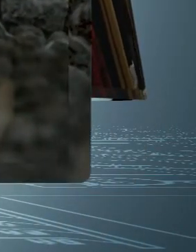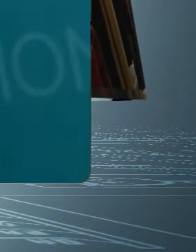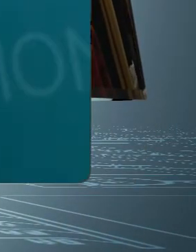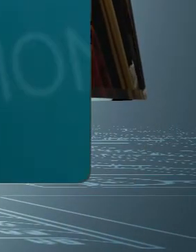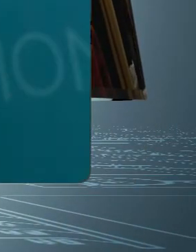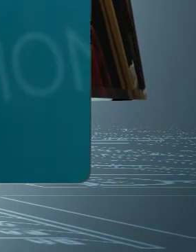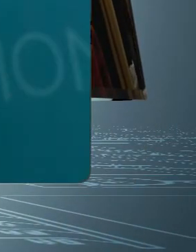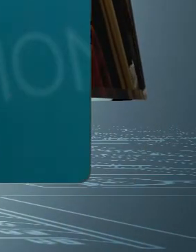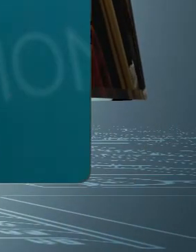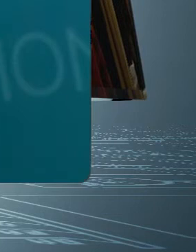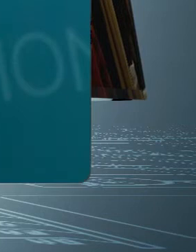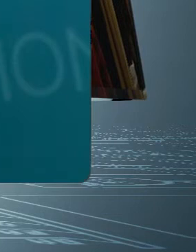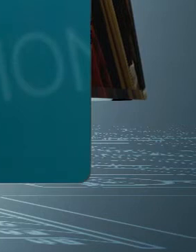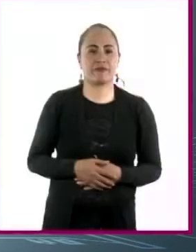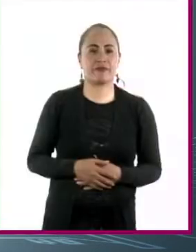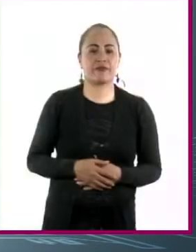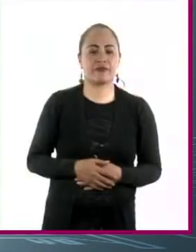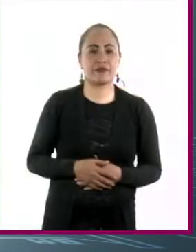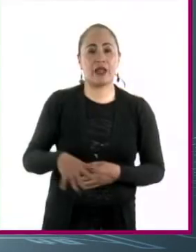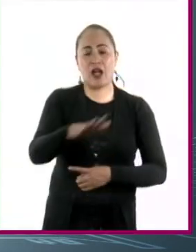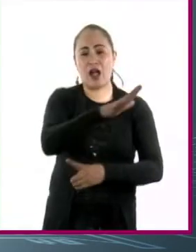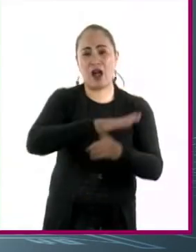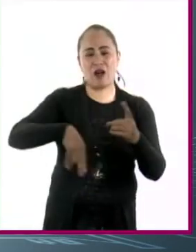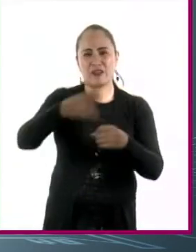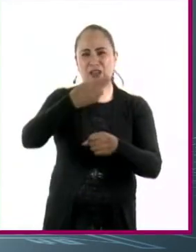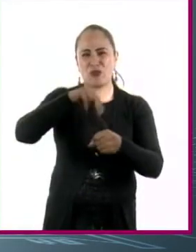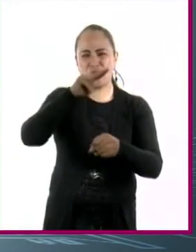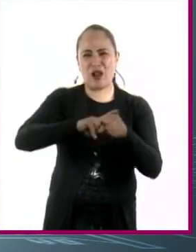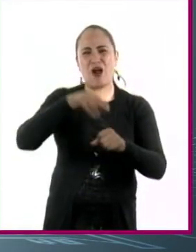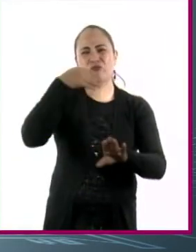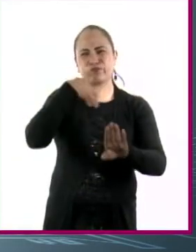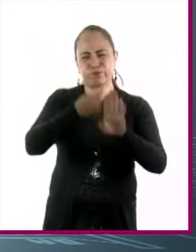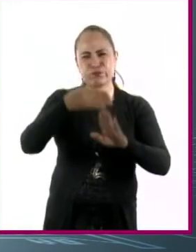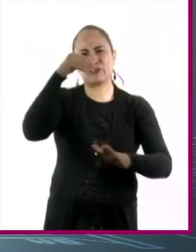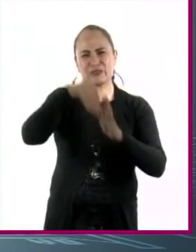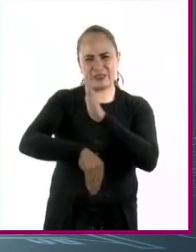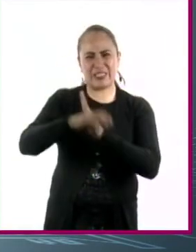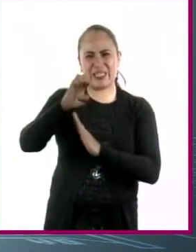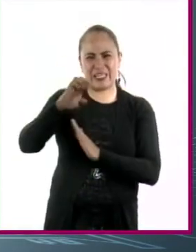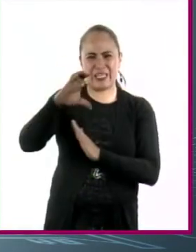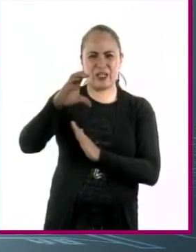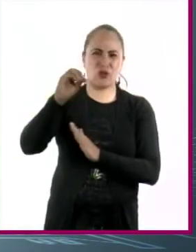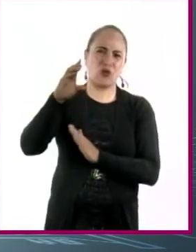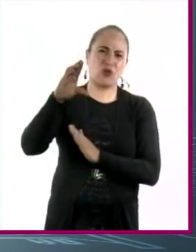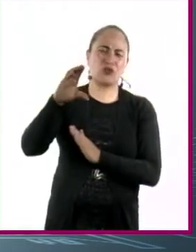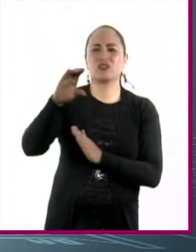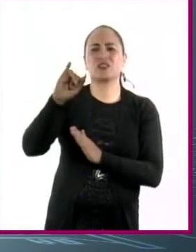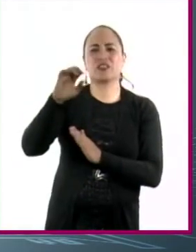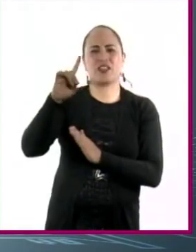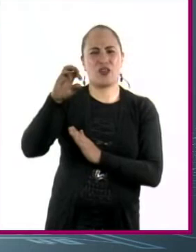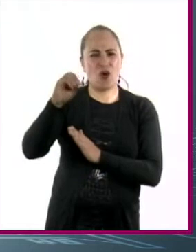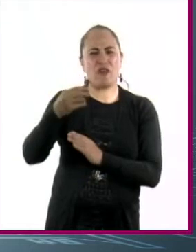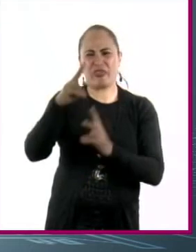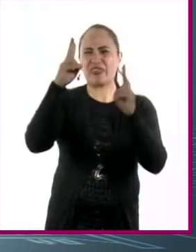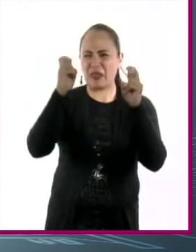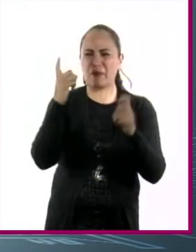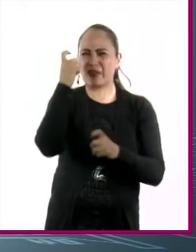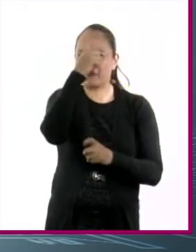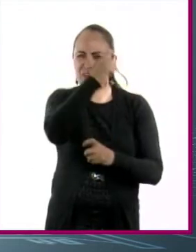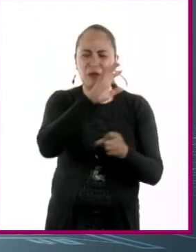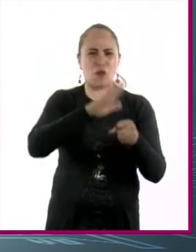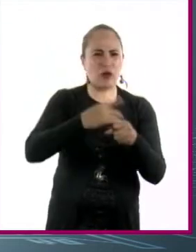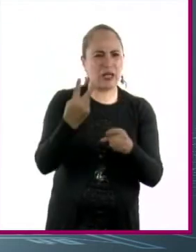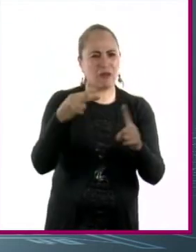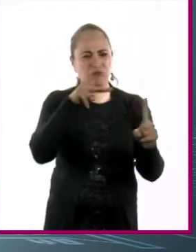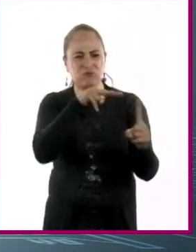El ecocidio es un tema complicado, porque implica que actuemos desde frentes muy distintos. En este programa, logramos